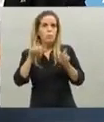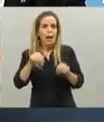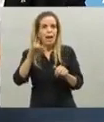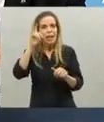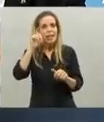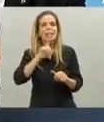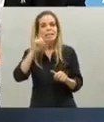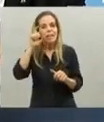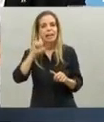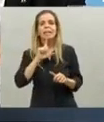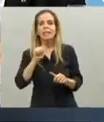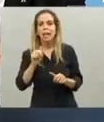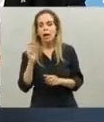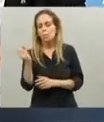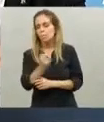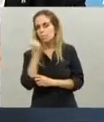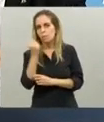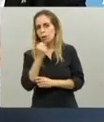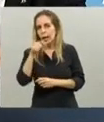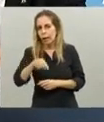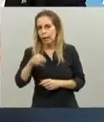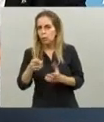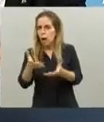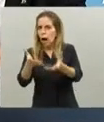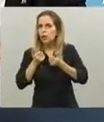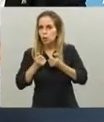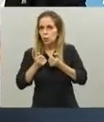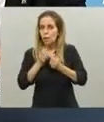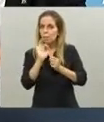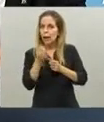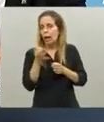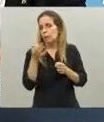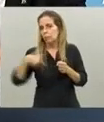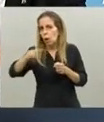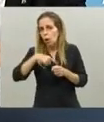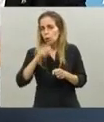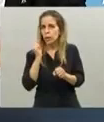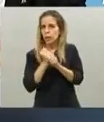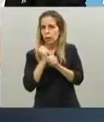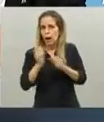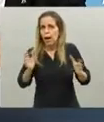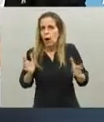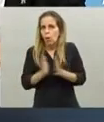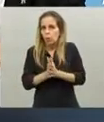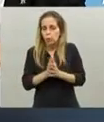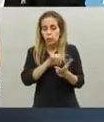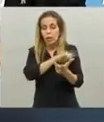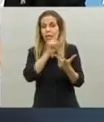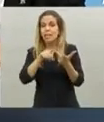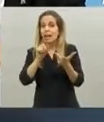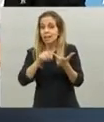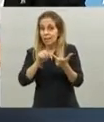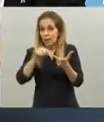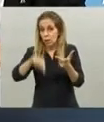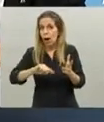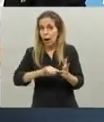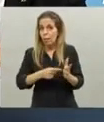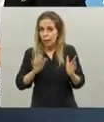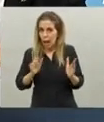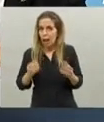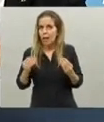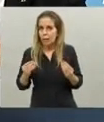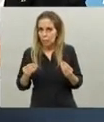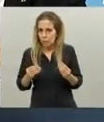principales herramientas, iniciativas que tenemos para trabajar juntos ante la pandemia. Y en tercer lugar, vamos a restringir